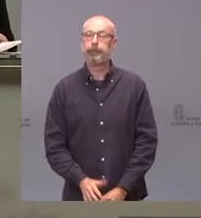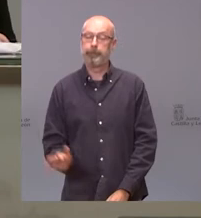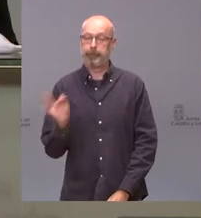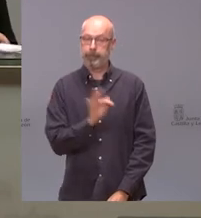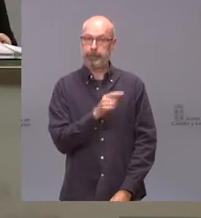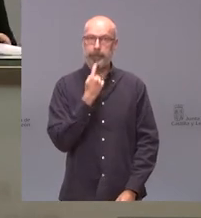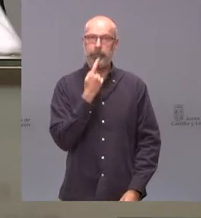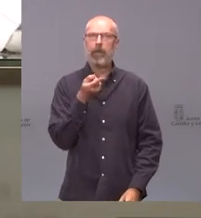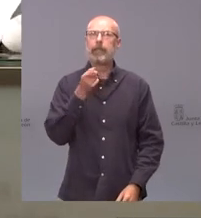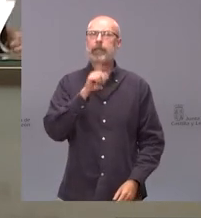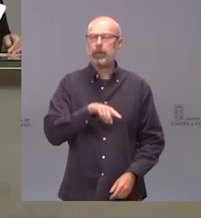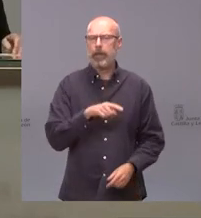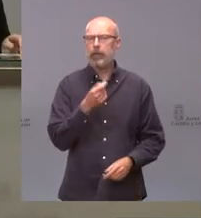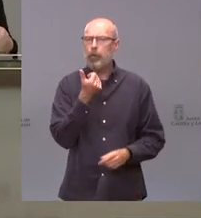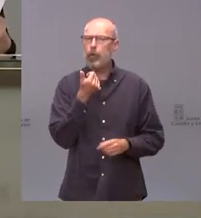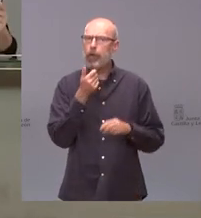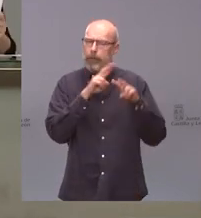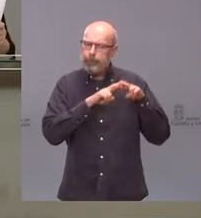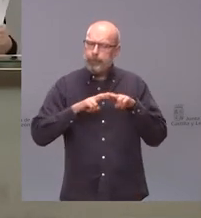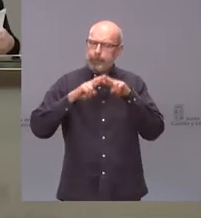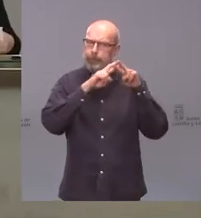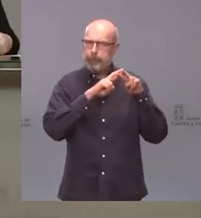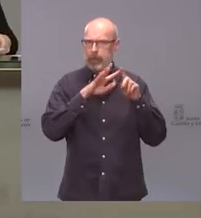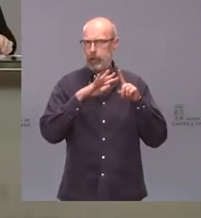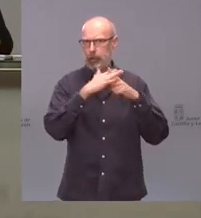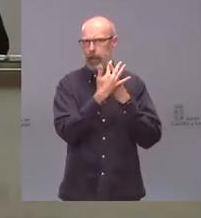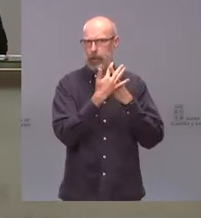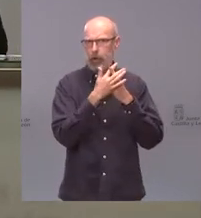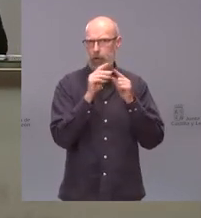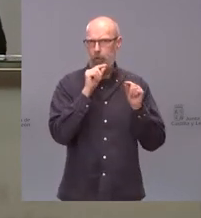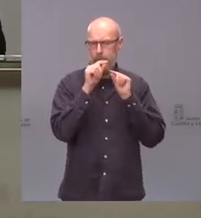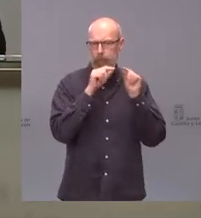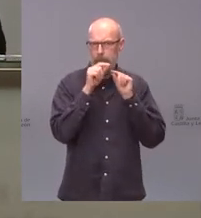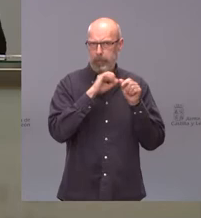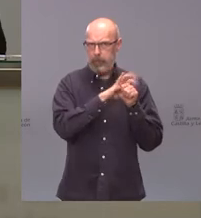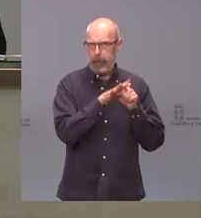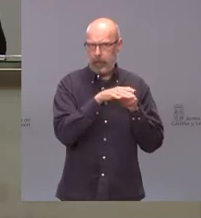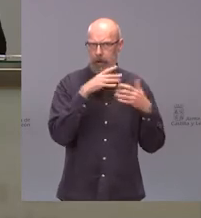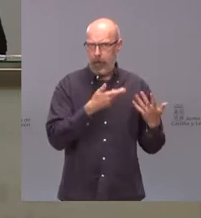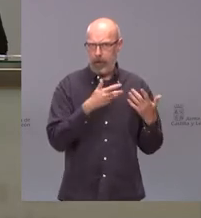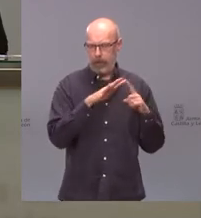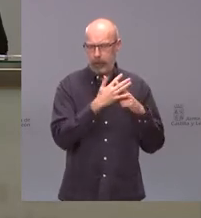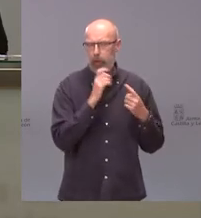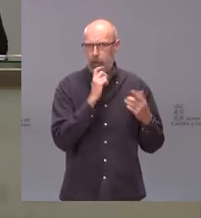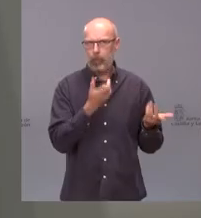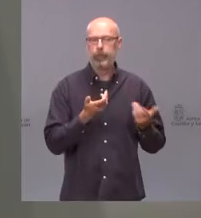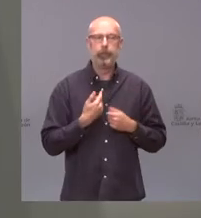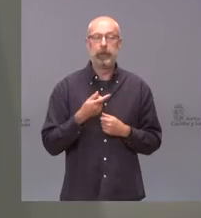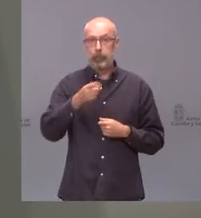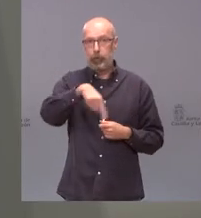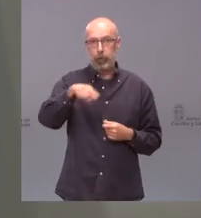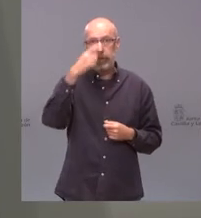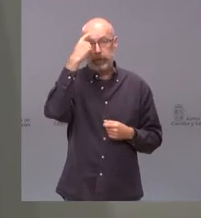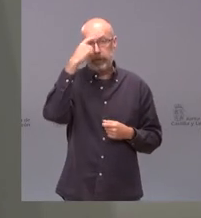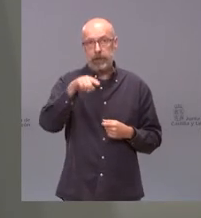vamos a hacer una pequeña valoración de la situación epidemiológica en este momento. Saben ustedes que las